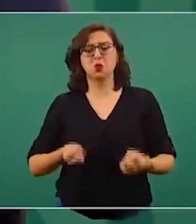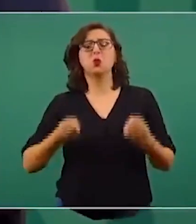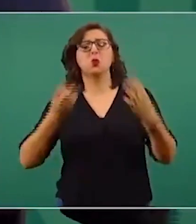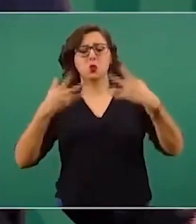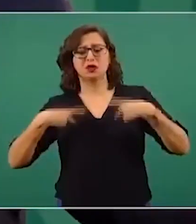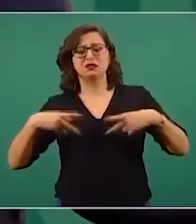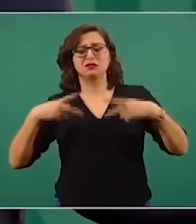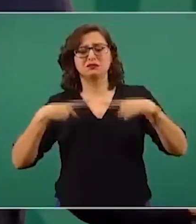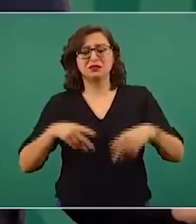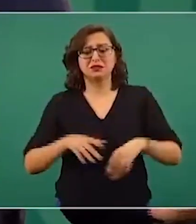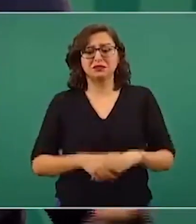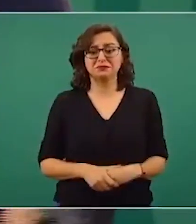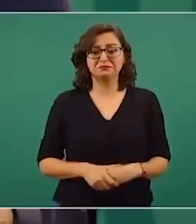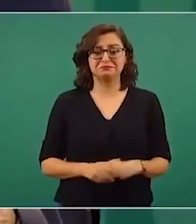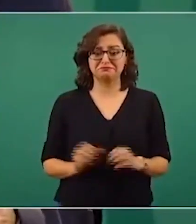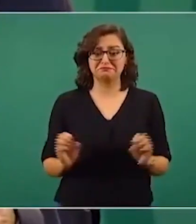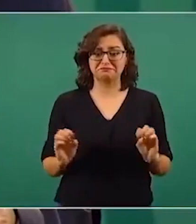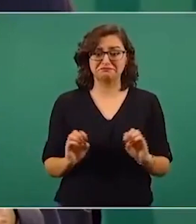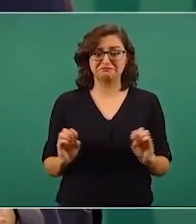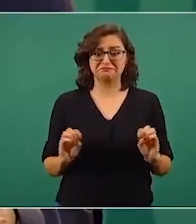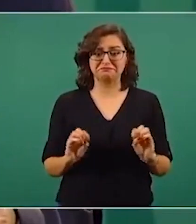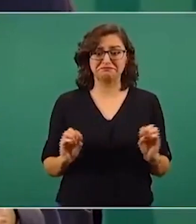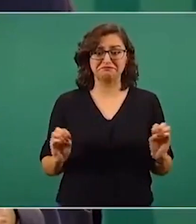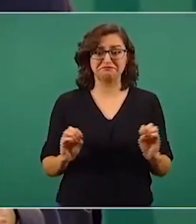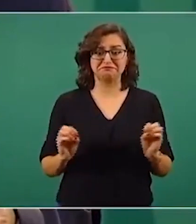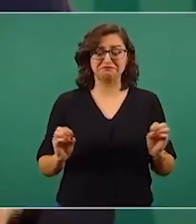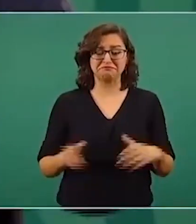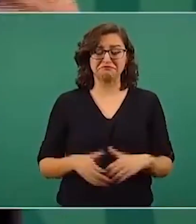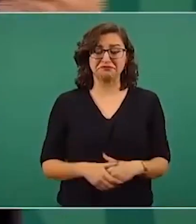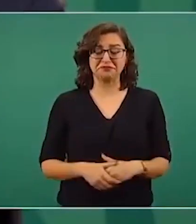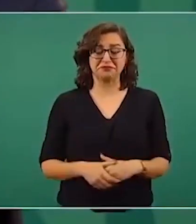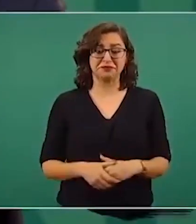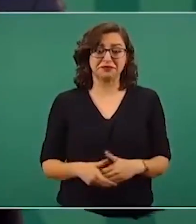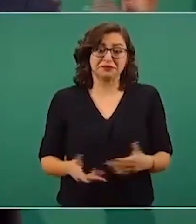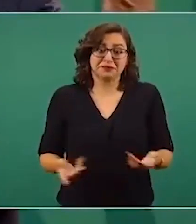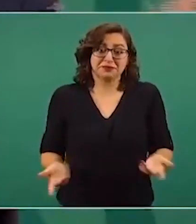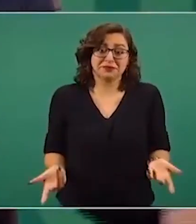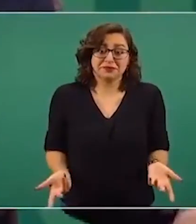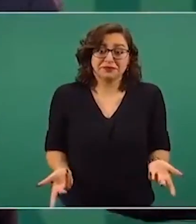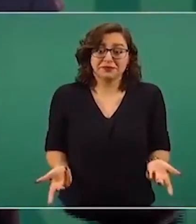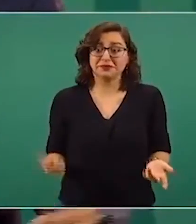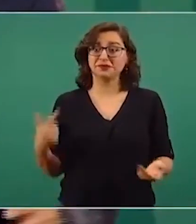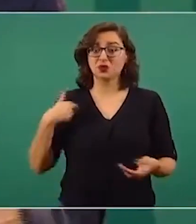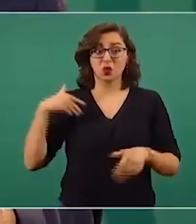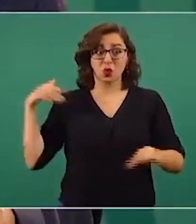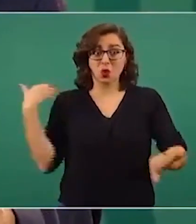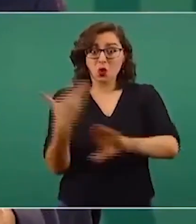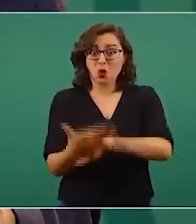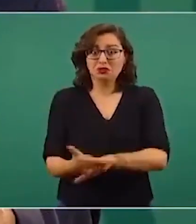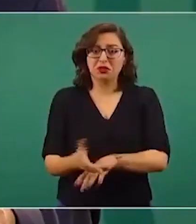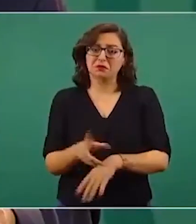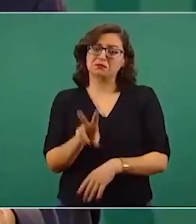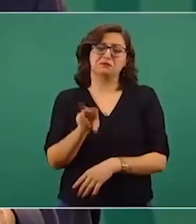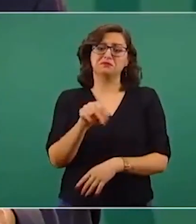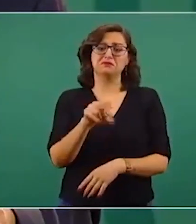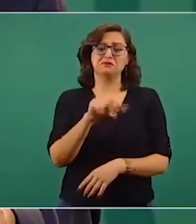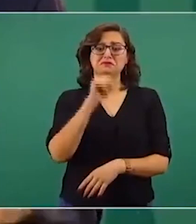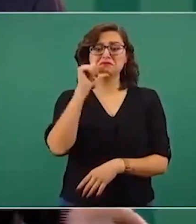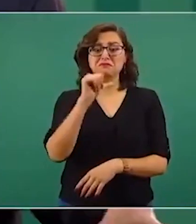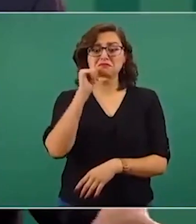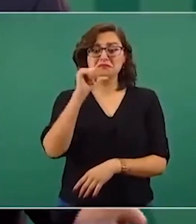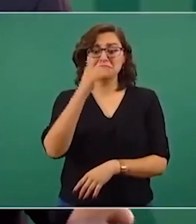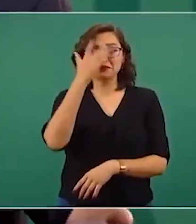para vigilar el territorio. En su conferencia señaló que por muy justa que sea la causa, no es correcto utilizar a los menores como lo hacen los